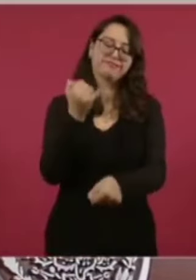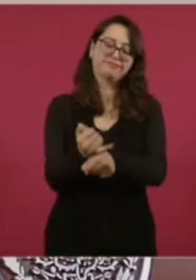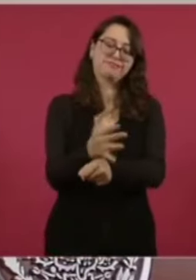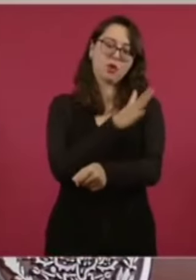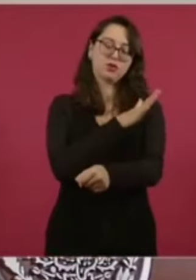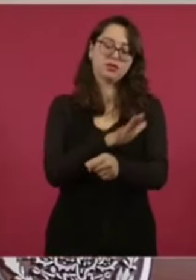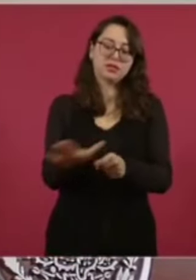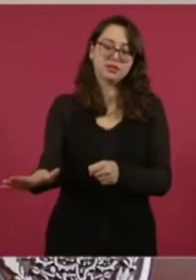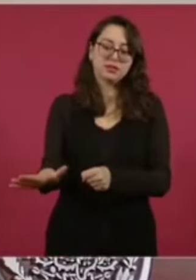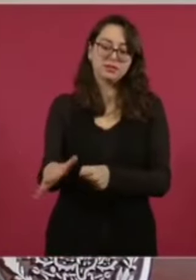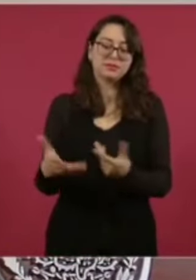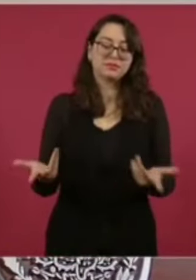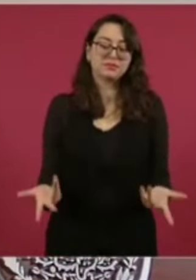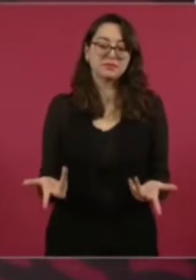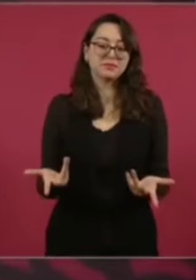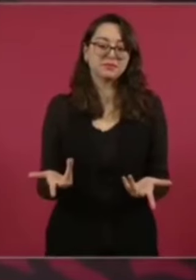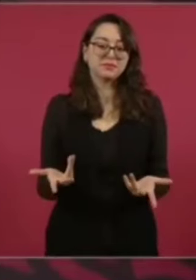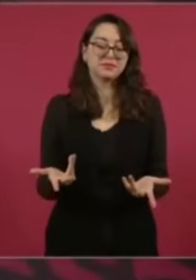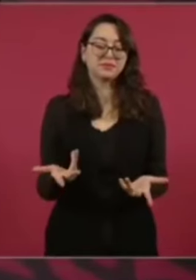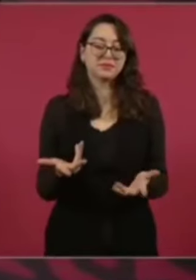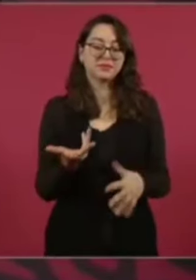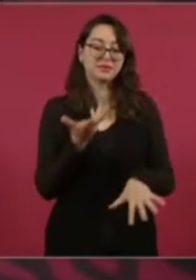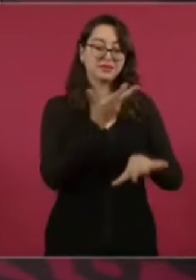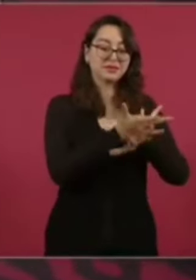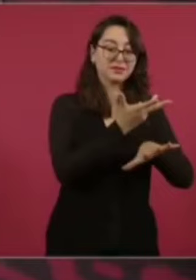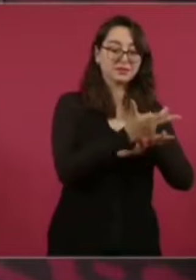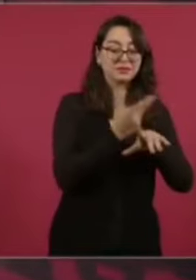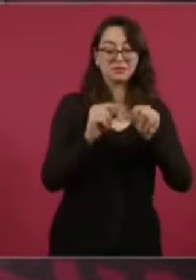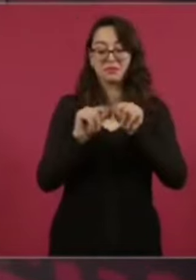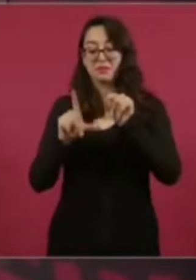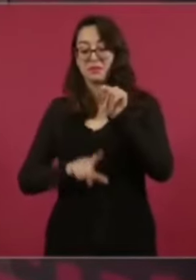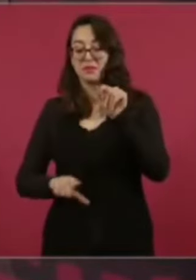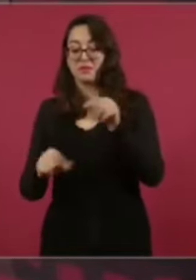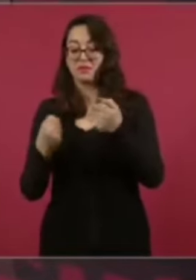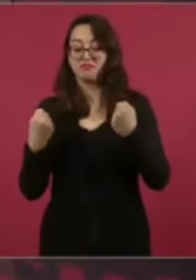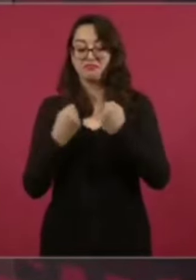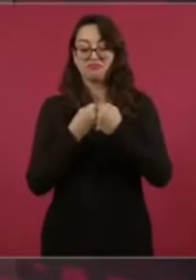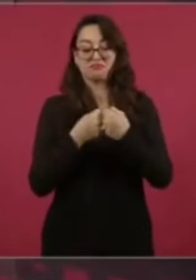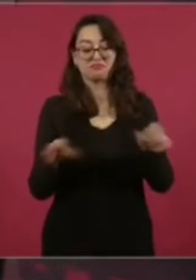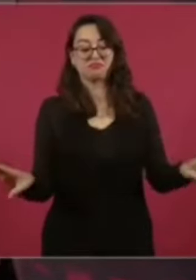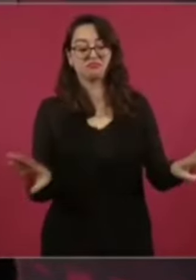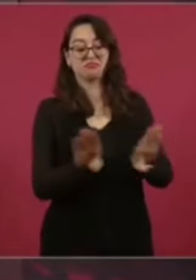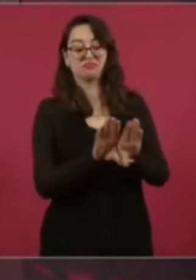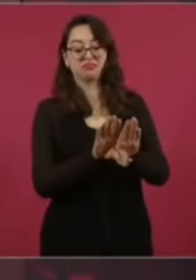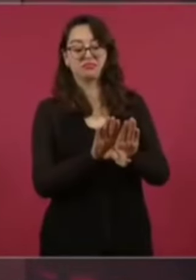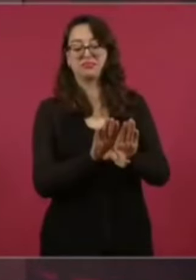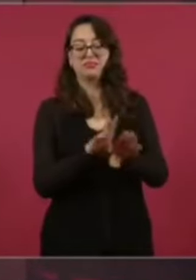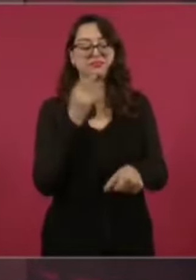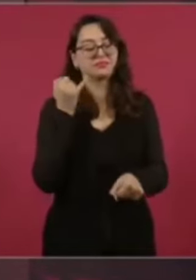Entre México y Estados Unidos no se puede cerrar la frontera,